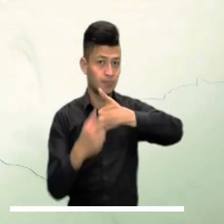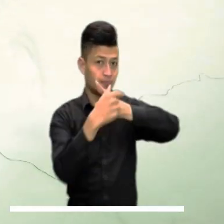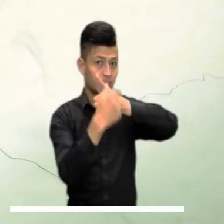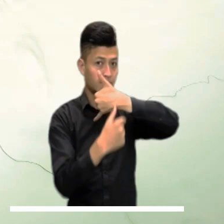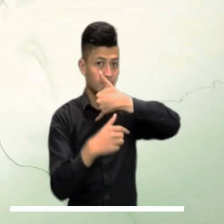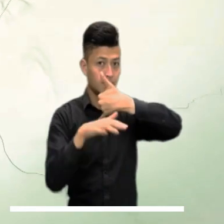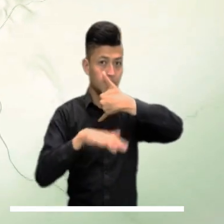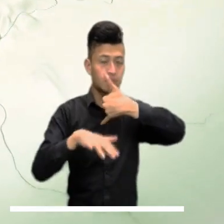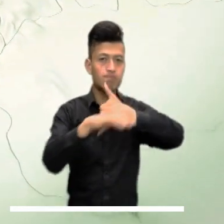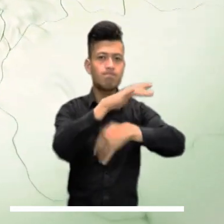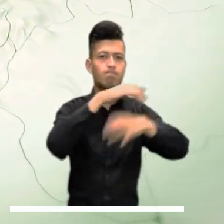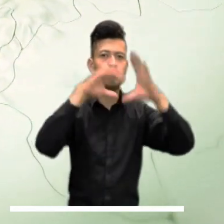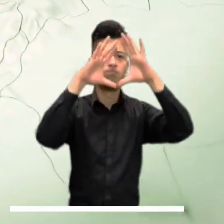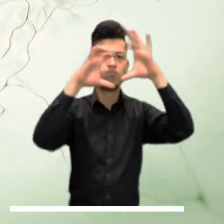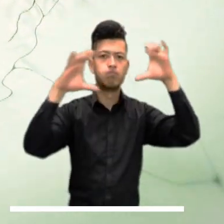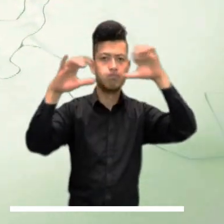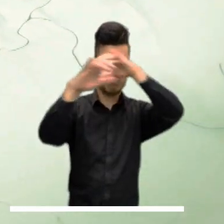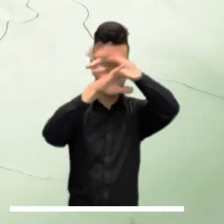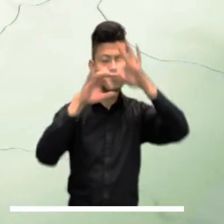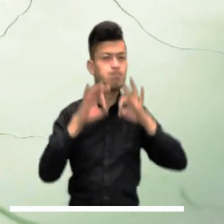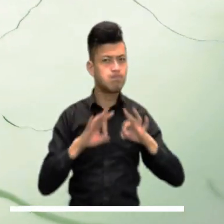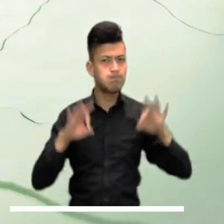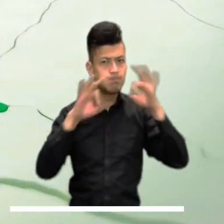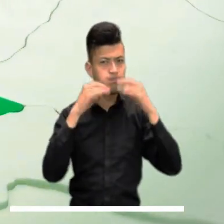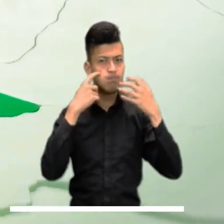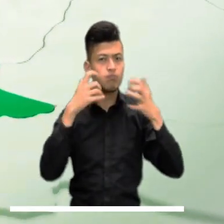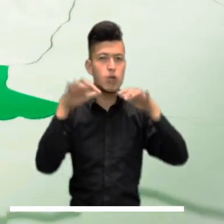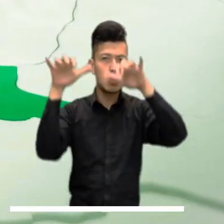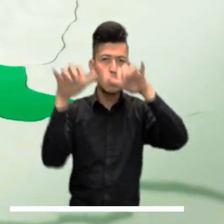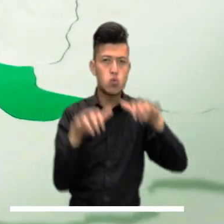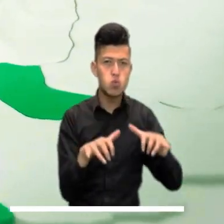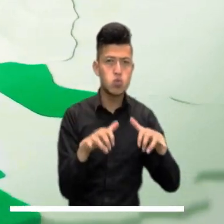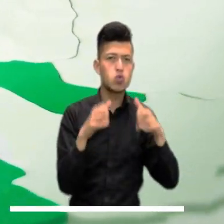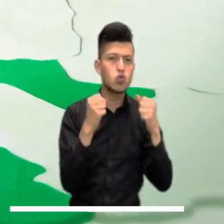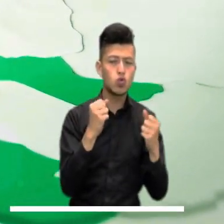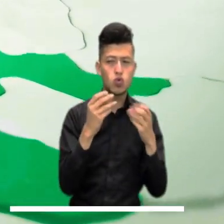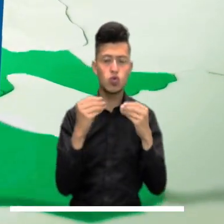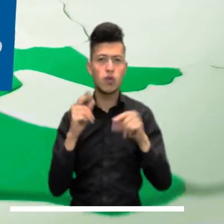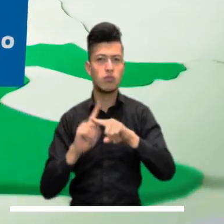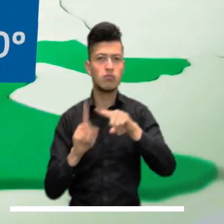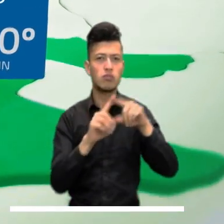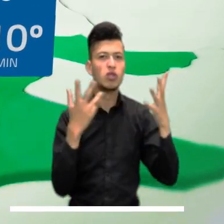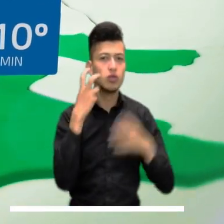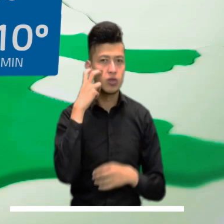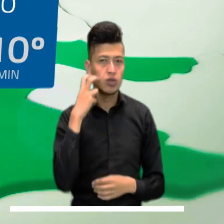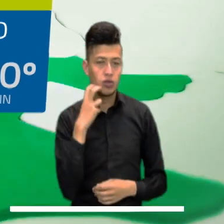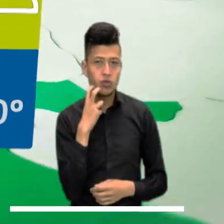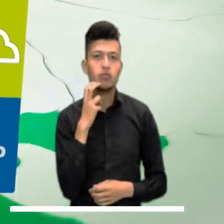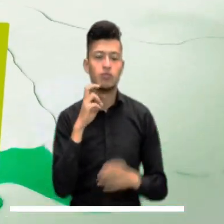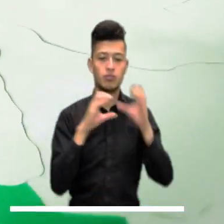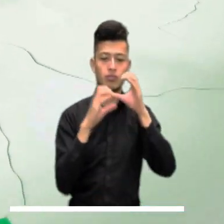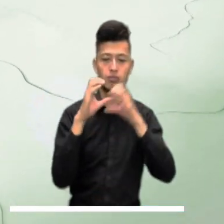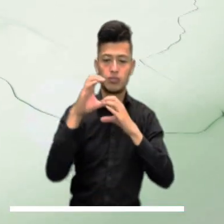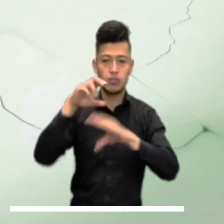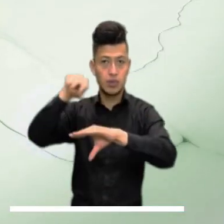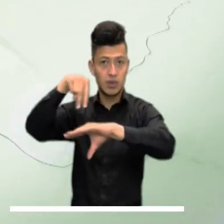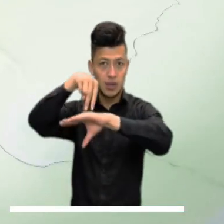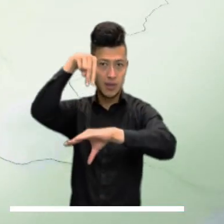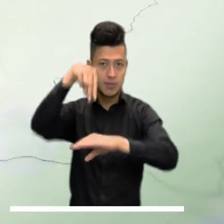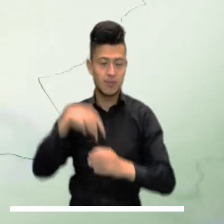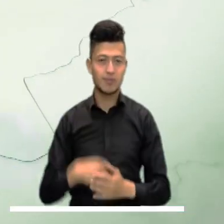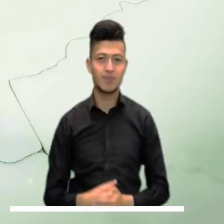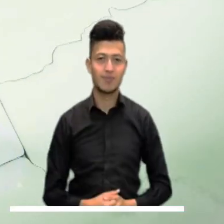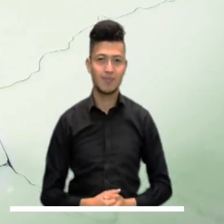El litoral pacífico espera una nubosidad importante con lluvias de diversa intensidad en Chocó y límites entre Cauca y